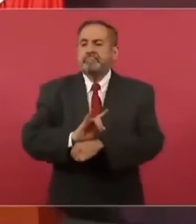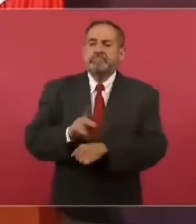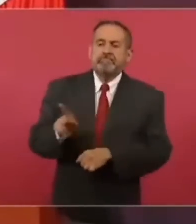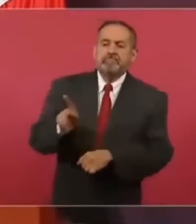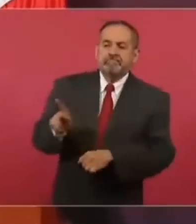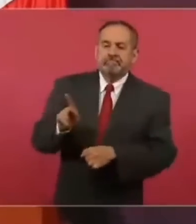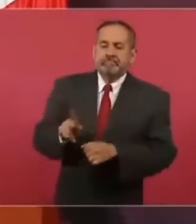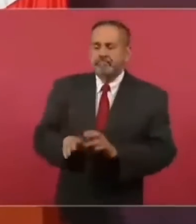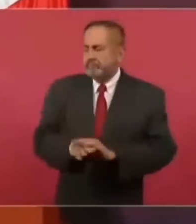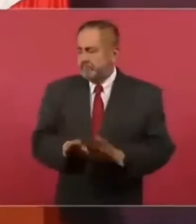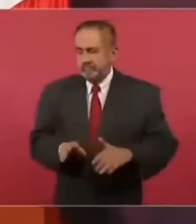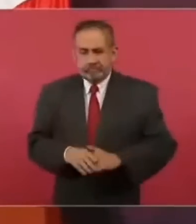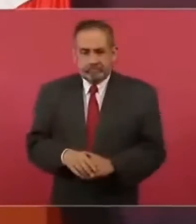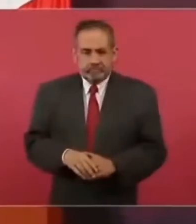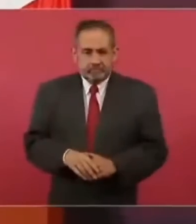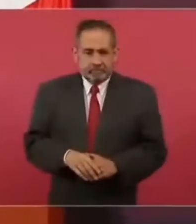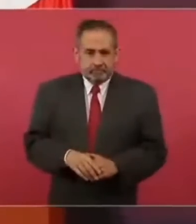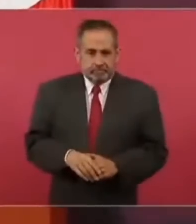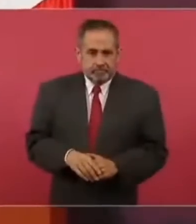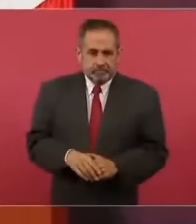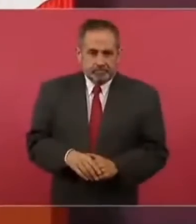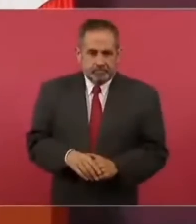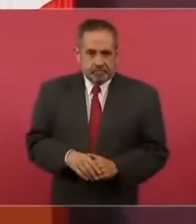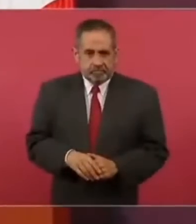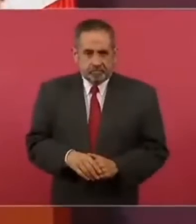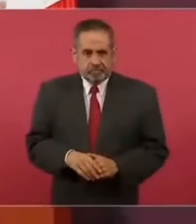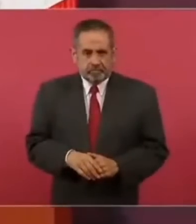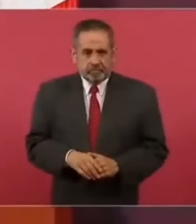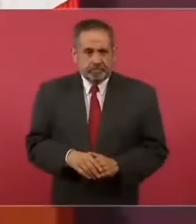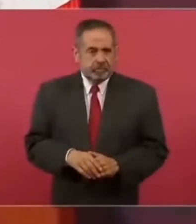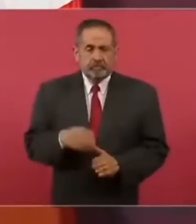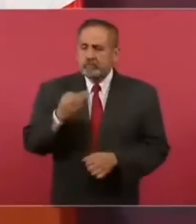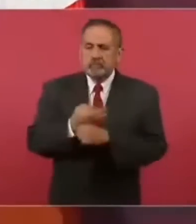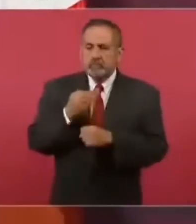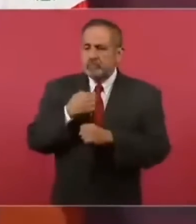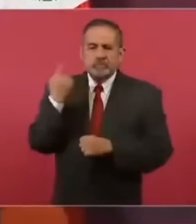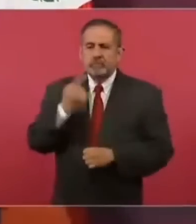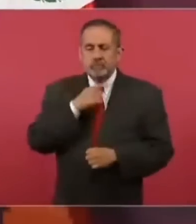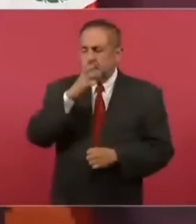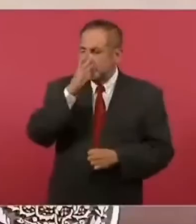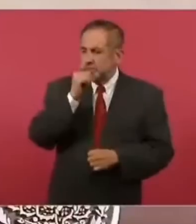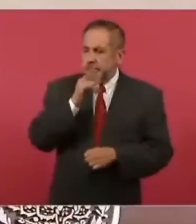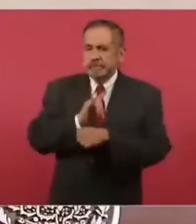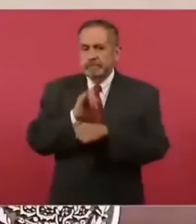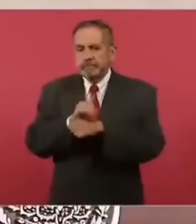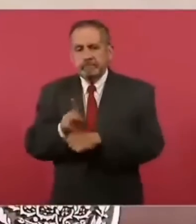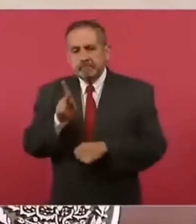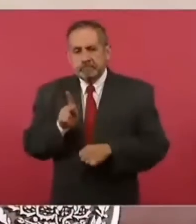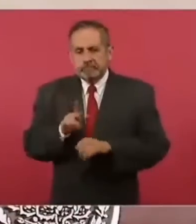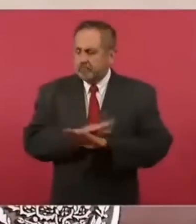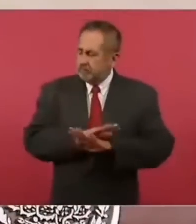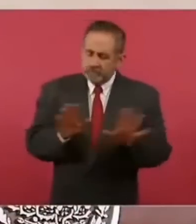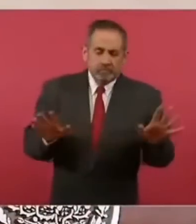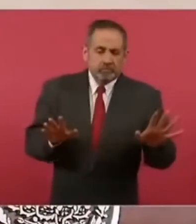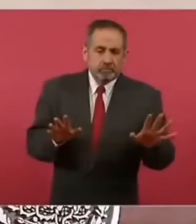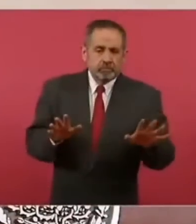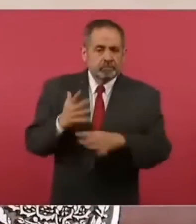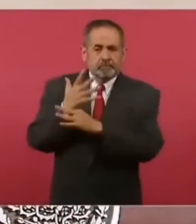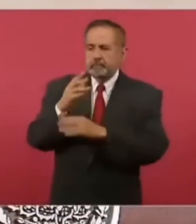de ahora ya no hay margen para eso como decía Juan Álvarez